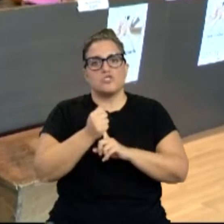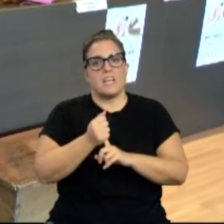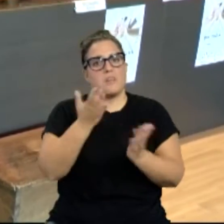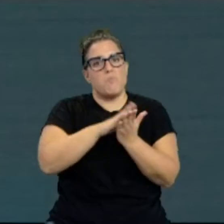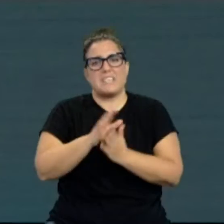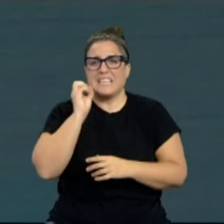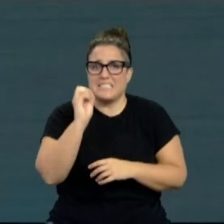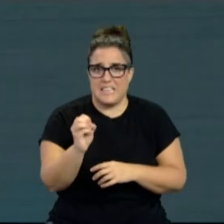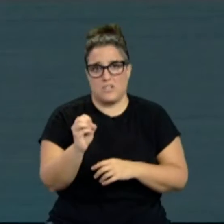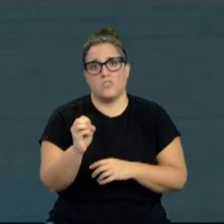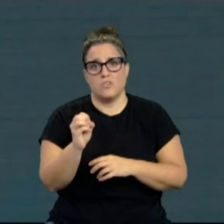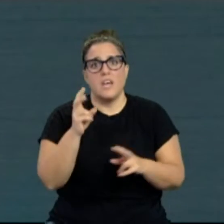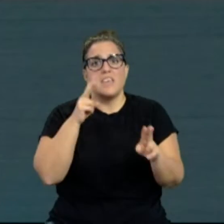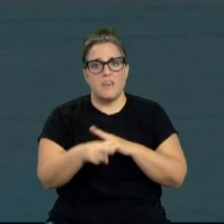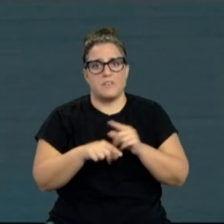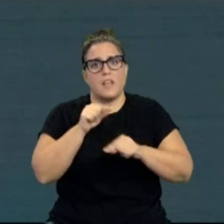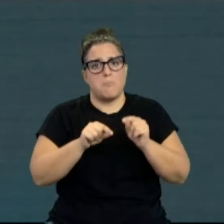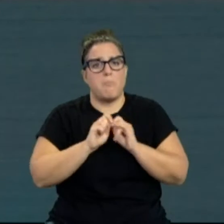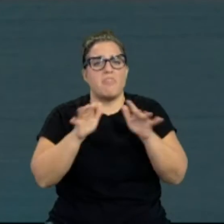pandemia, la provocada por las agresiones.